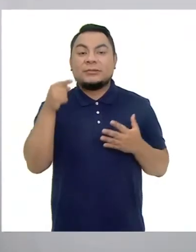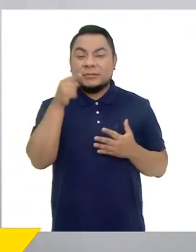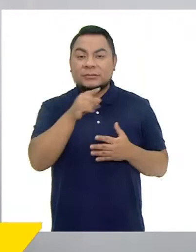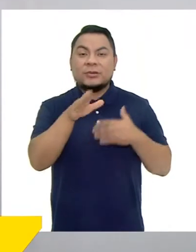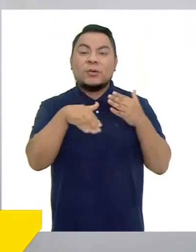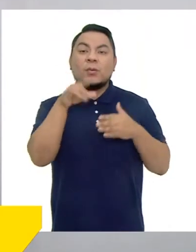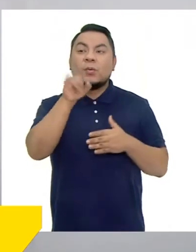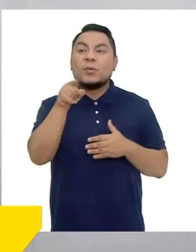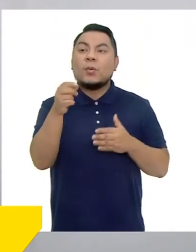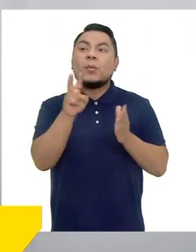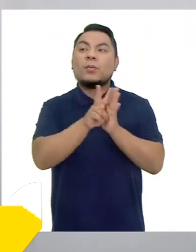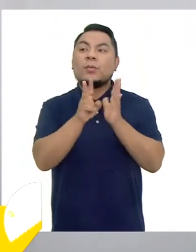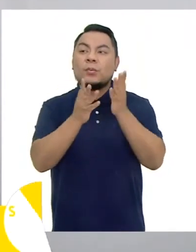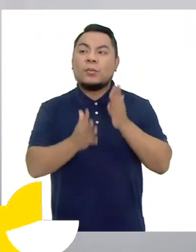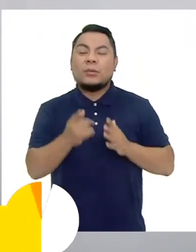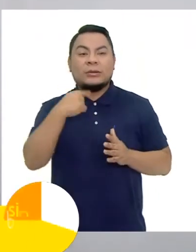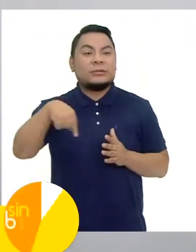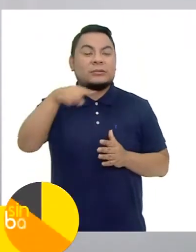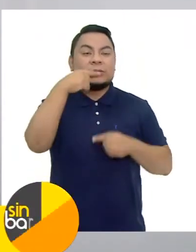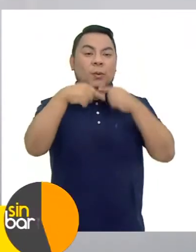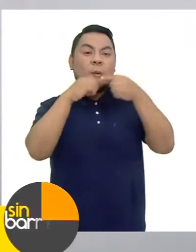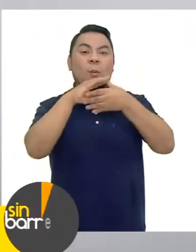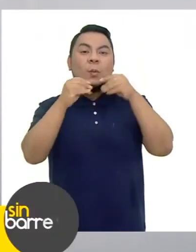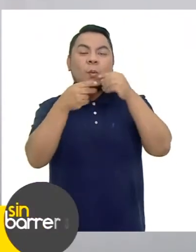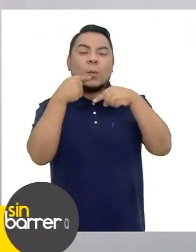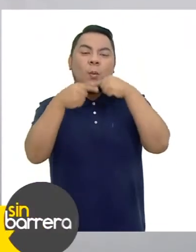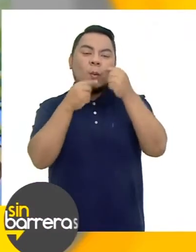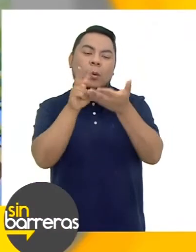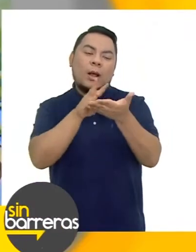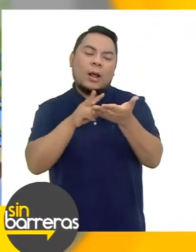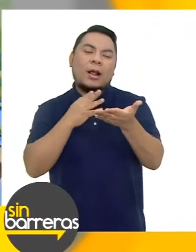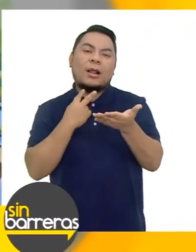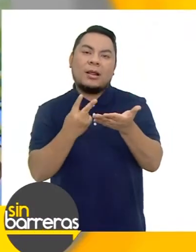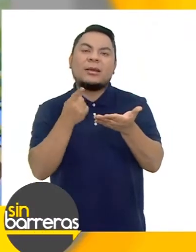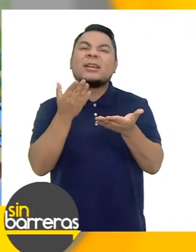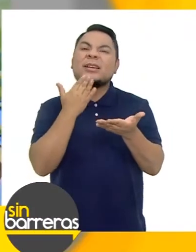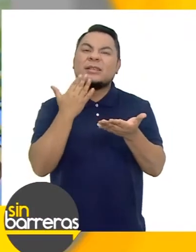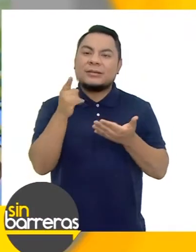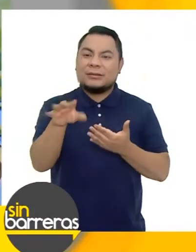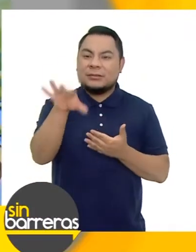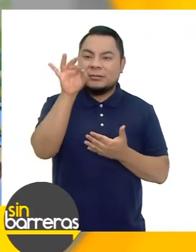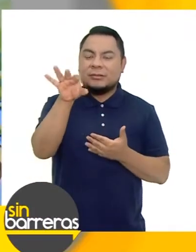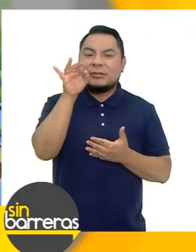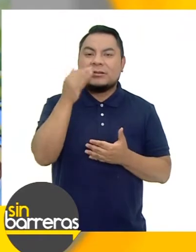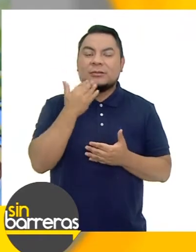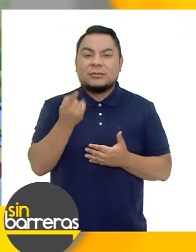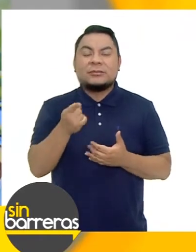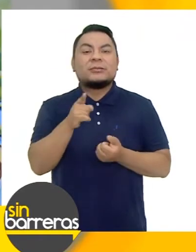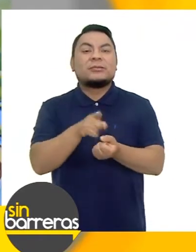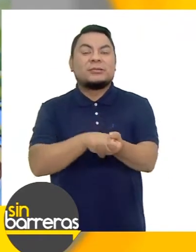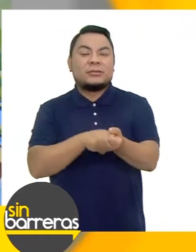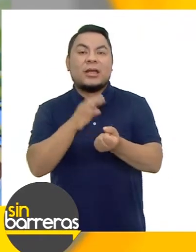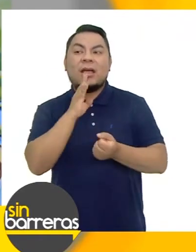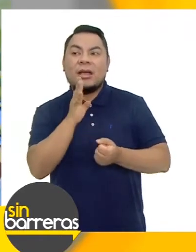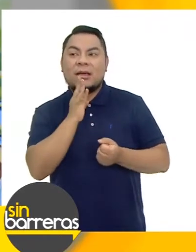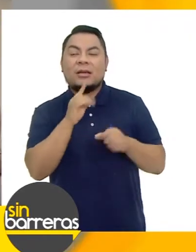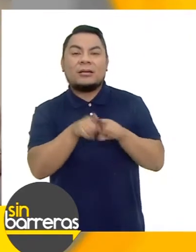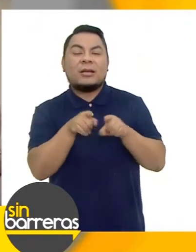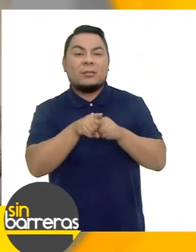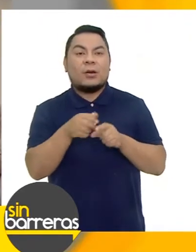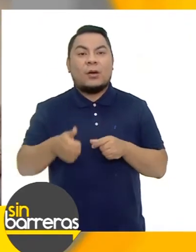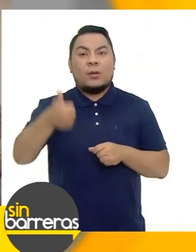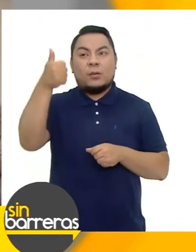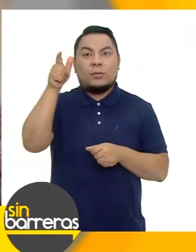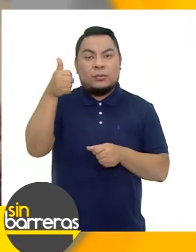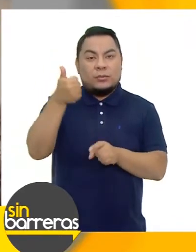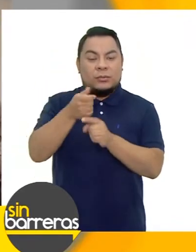El repertorio Que utilizan Los voluntarios Del programa De Abuelas Cuentacuentos Es una selección De tradición oral De